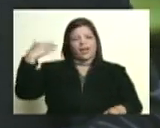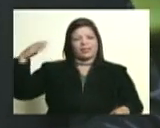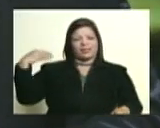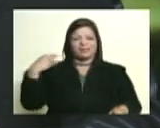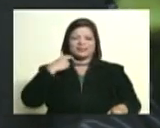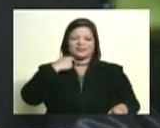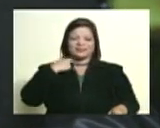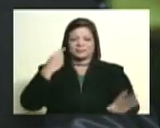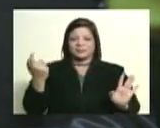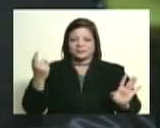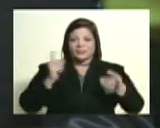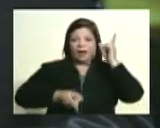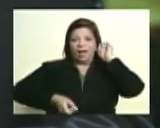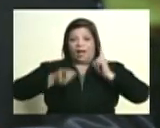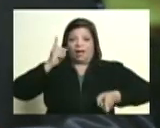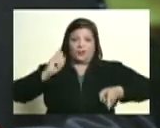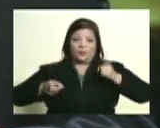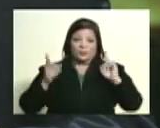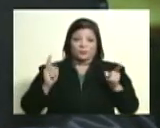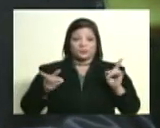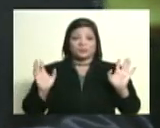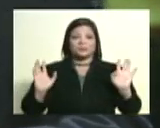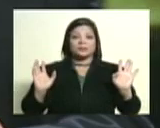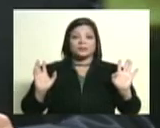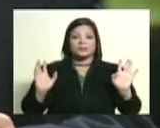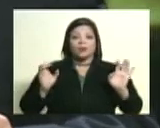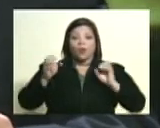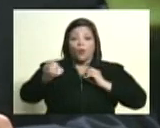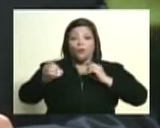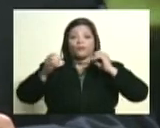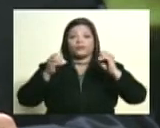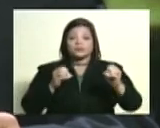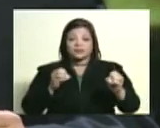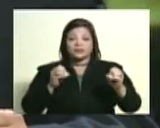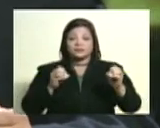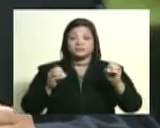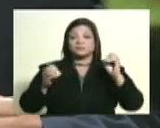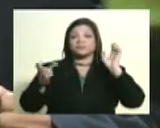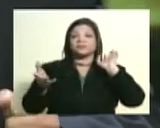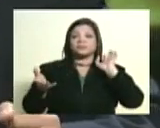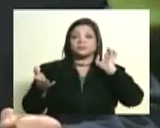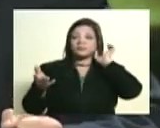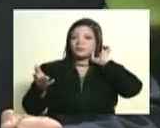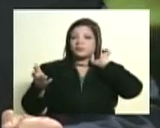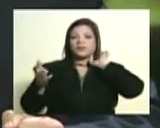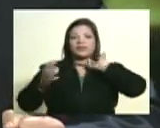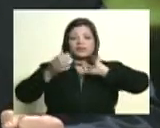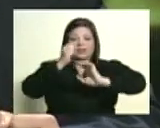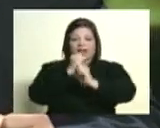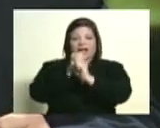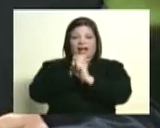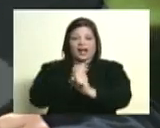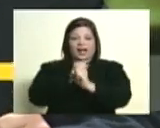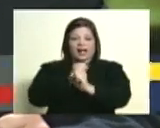Y, bueno, había algunos que tenían en su oficina o en su casa al Bolívar montado a caballo,